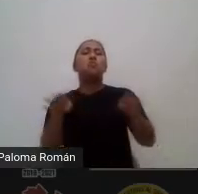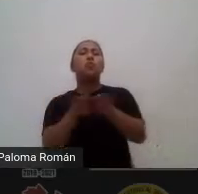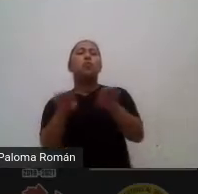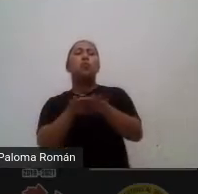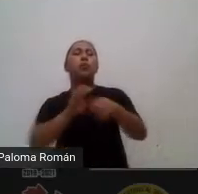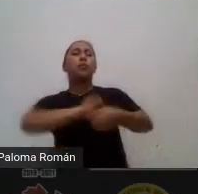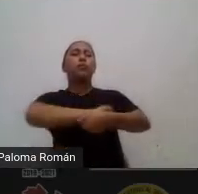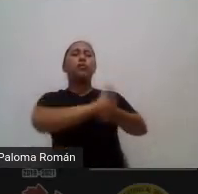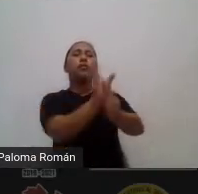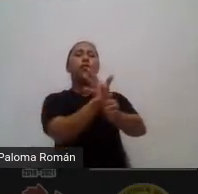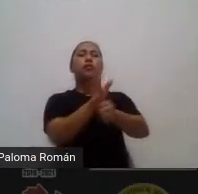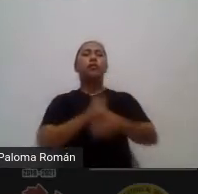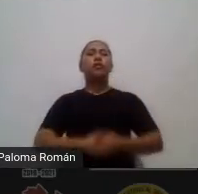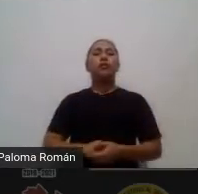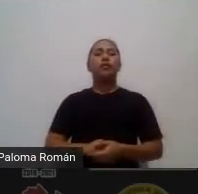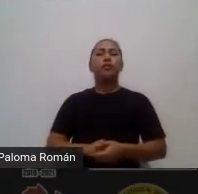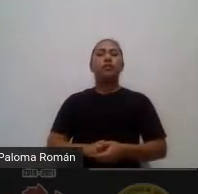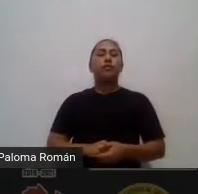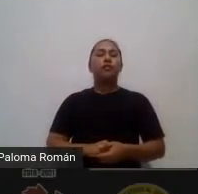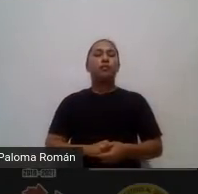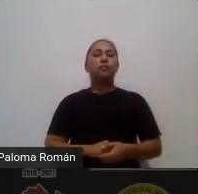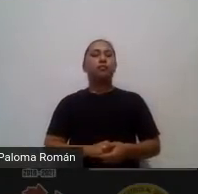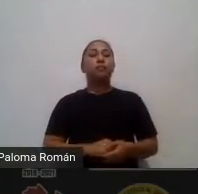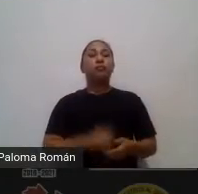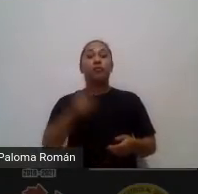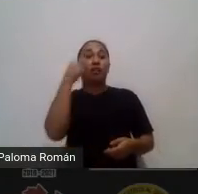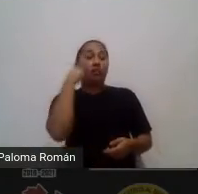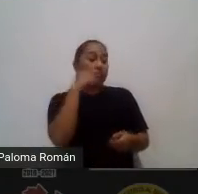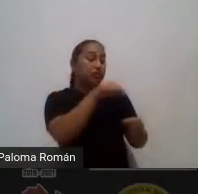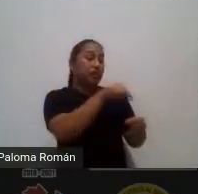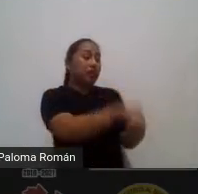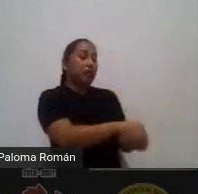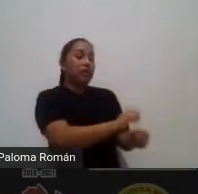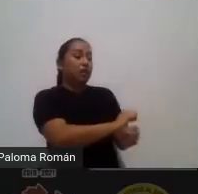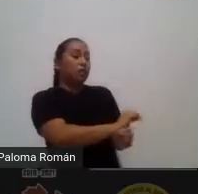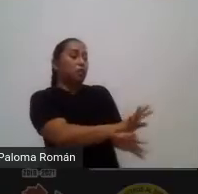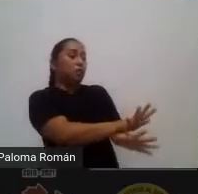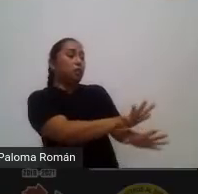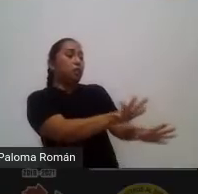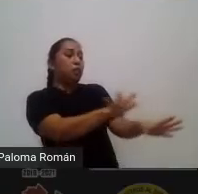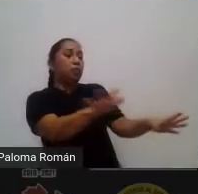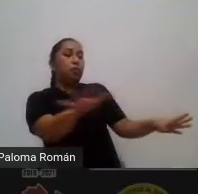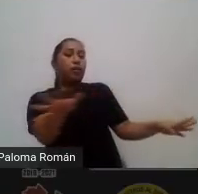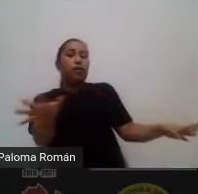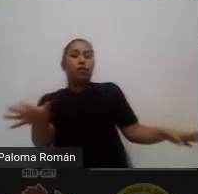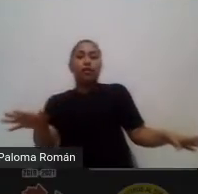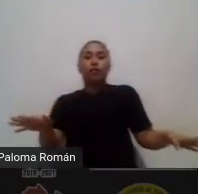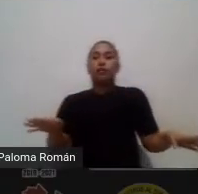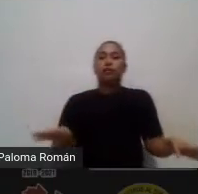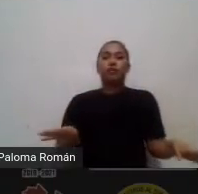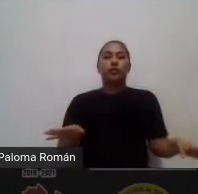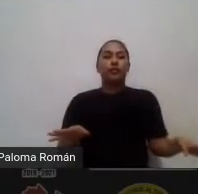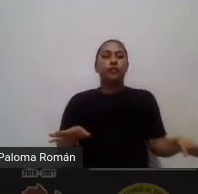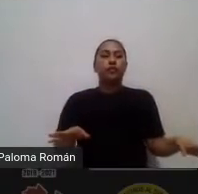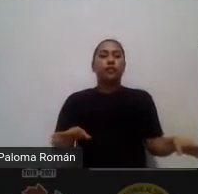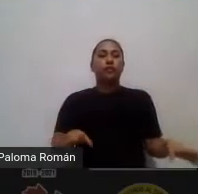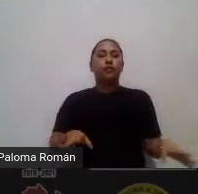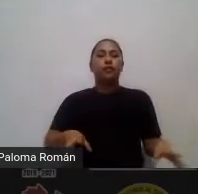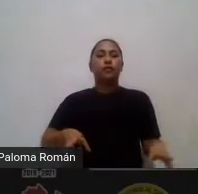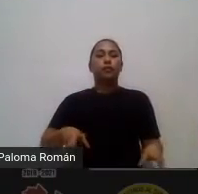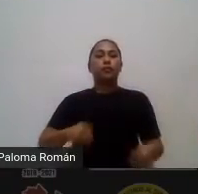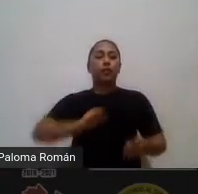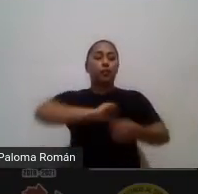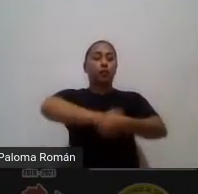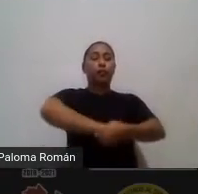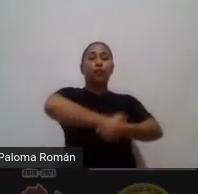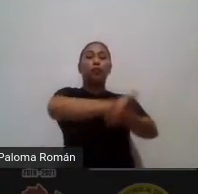y de aquí se desprende toda una estructura didáctica basada en ese fenómeno llamado coronavirus